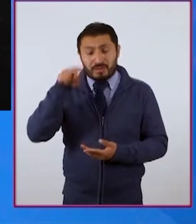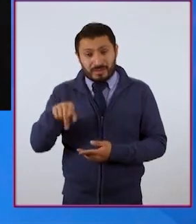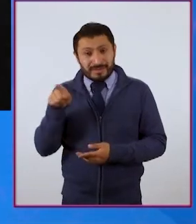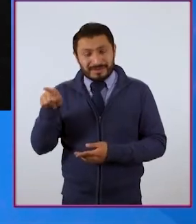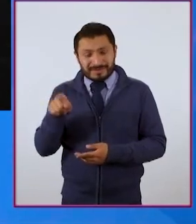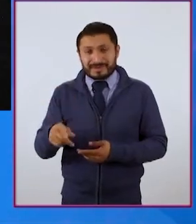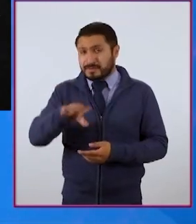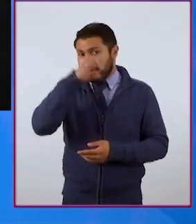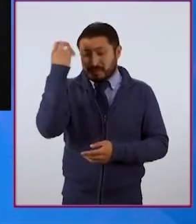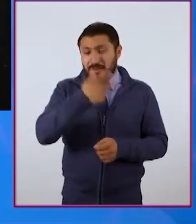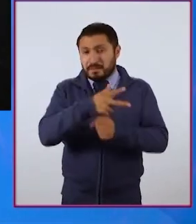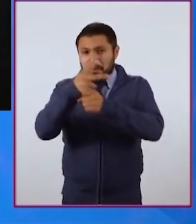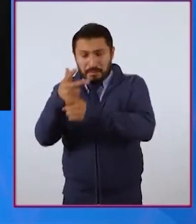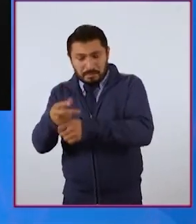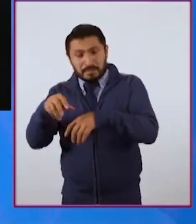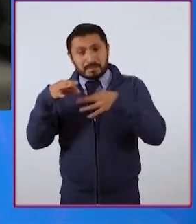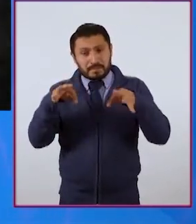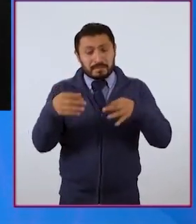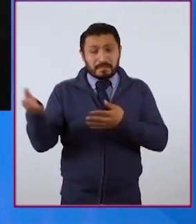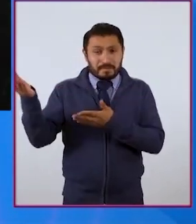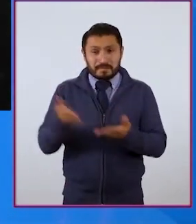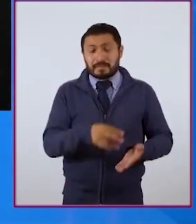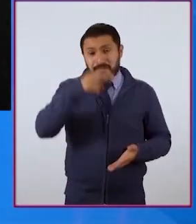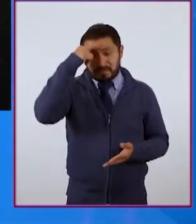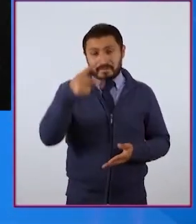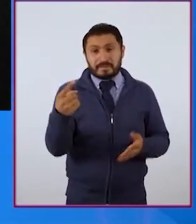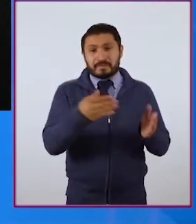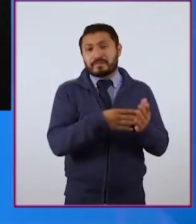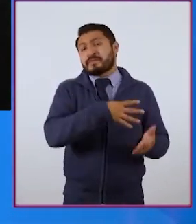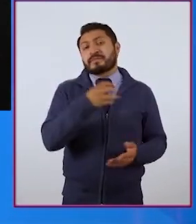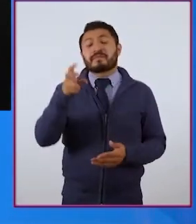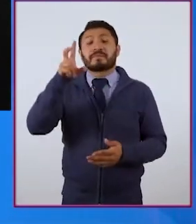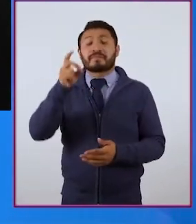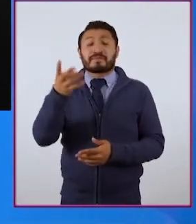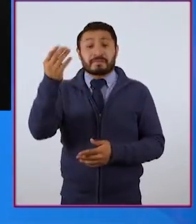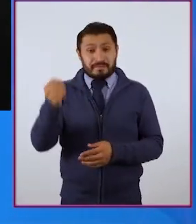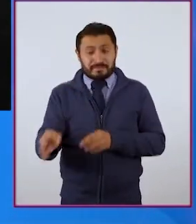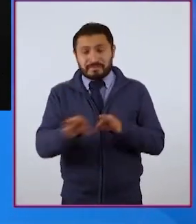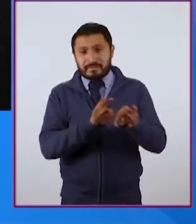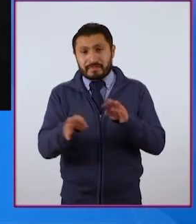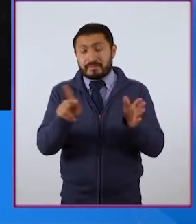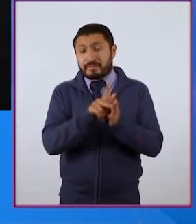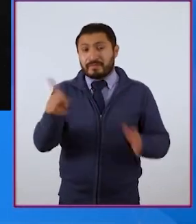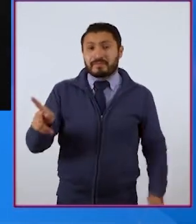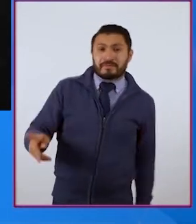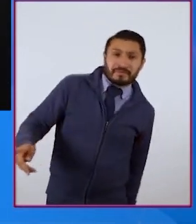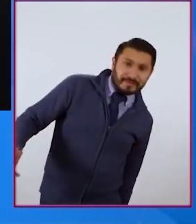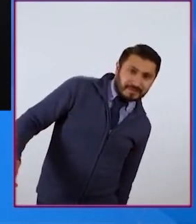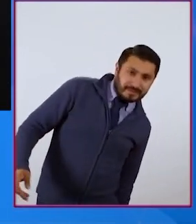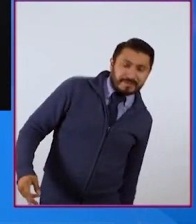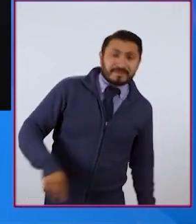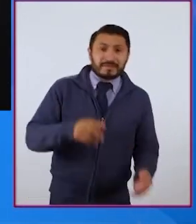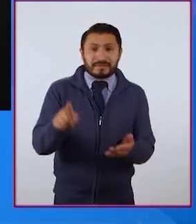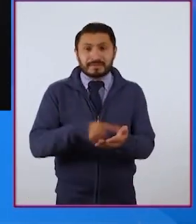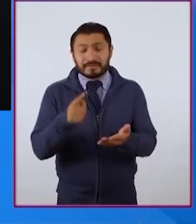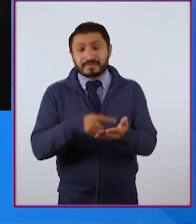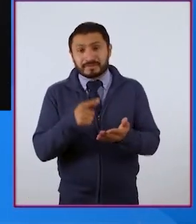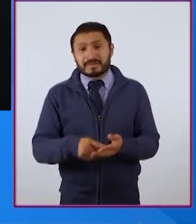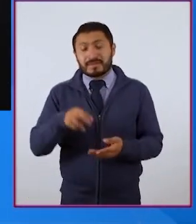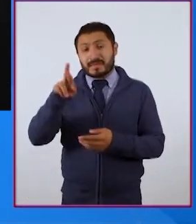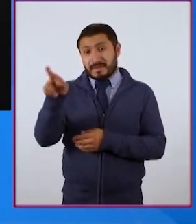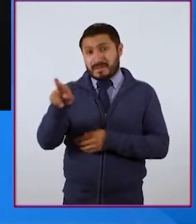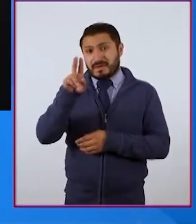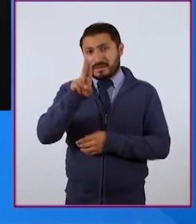fotógrafo y reportero documental que llegó a México en 1939 y trabajó en periódicos y revistas. Y Rutilo